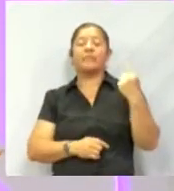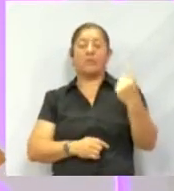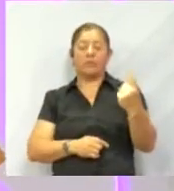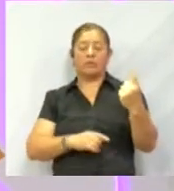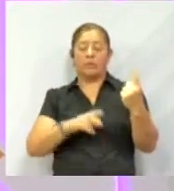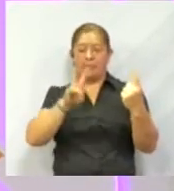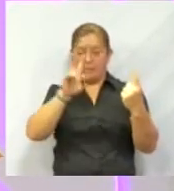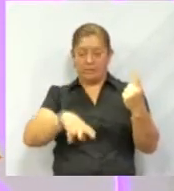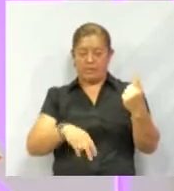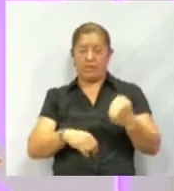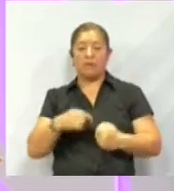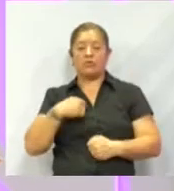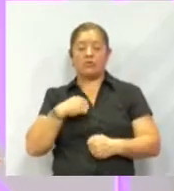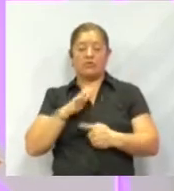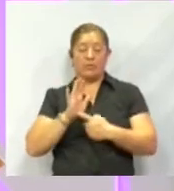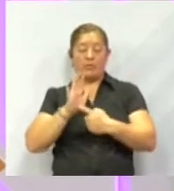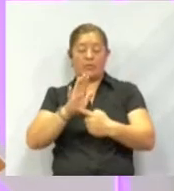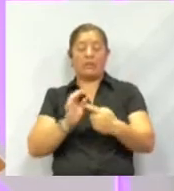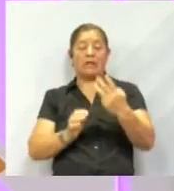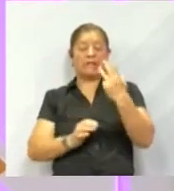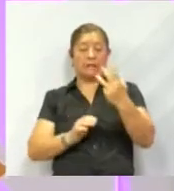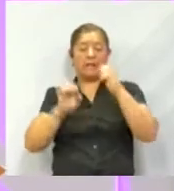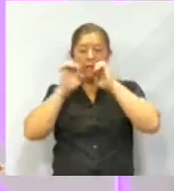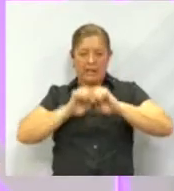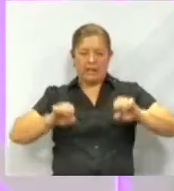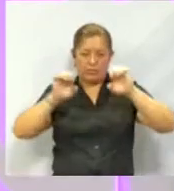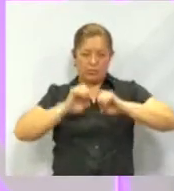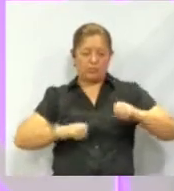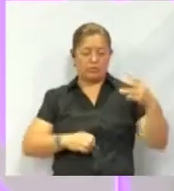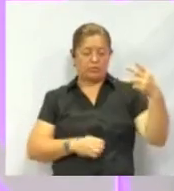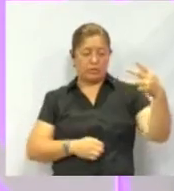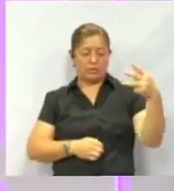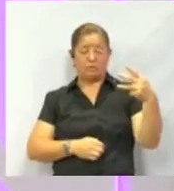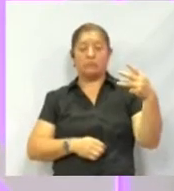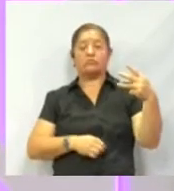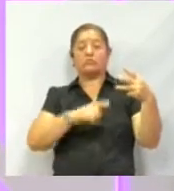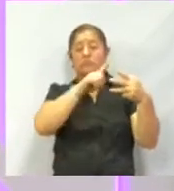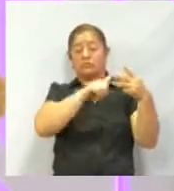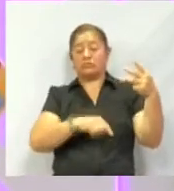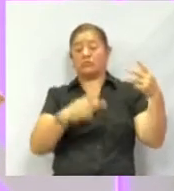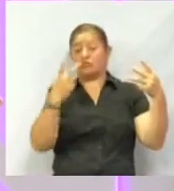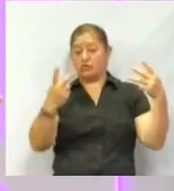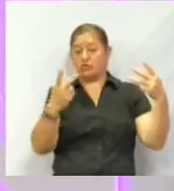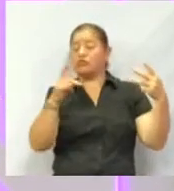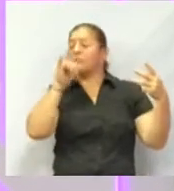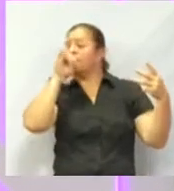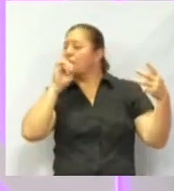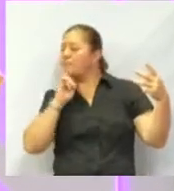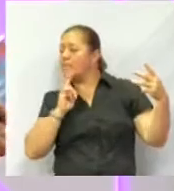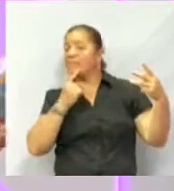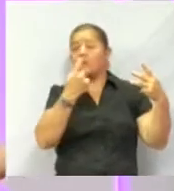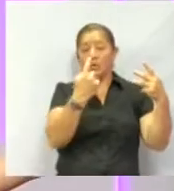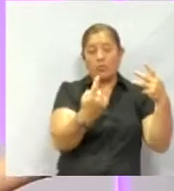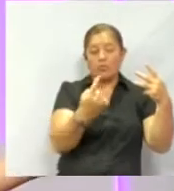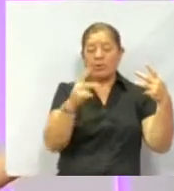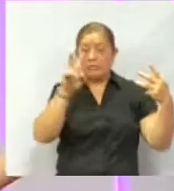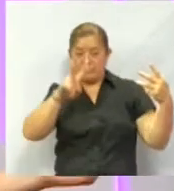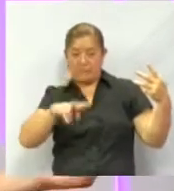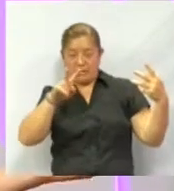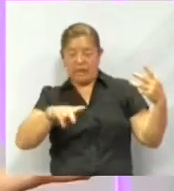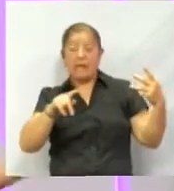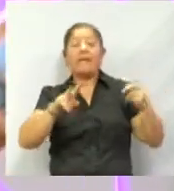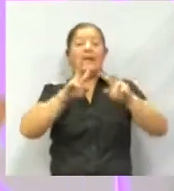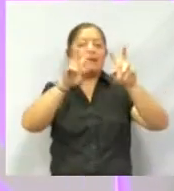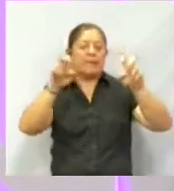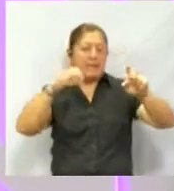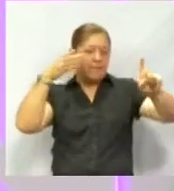presentar tres enunciados, de los cuales dos son mentiras y solamente uno es verdad. Todo esto hablando de los planetas que